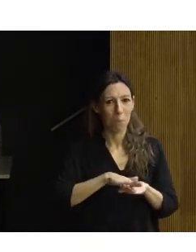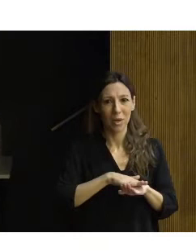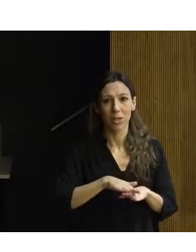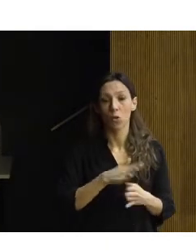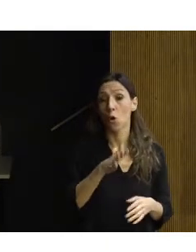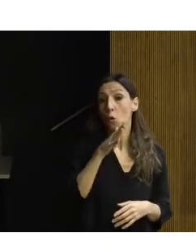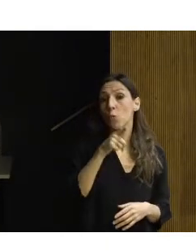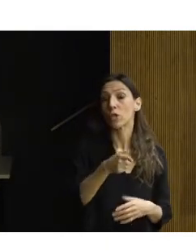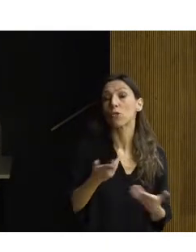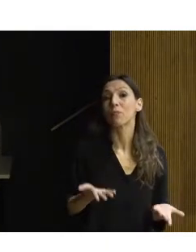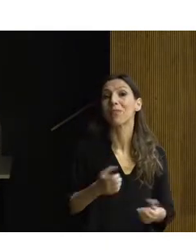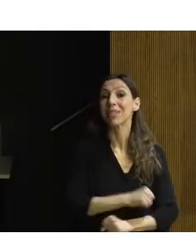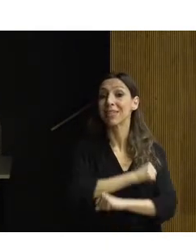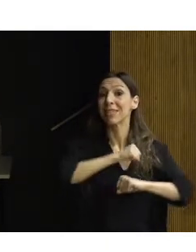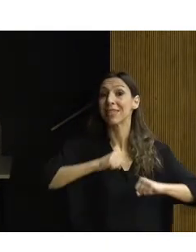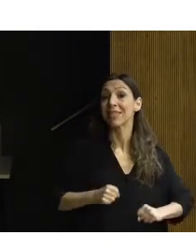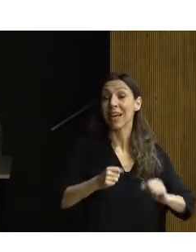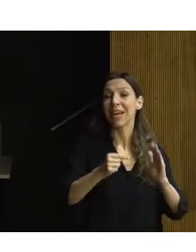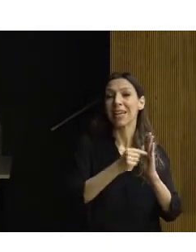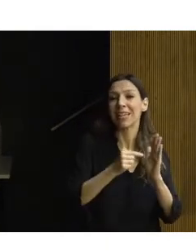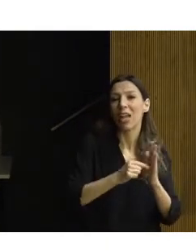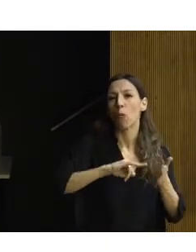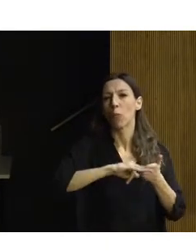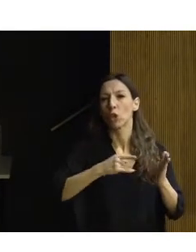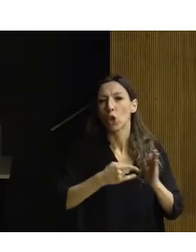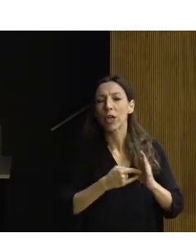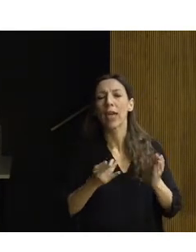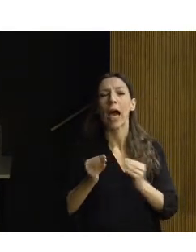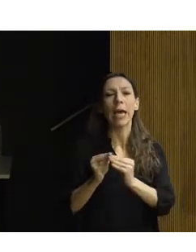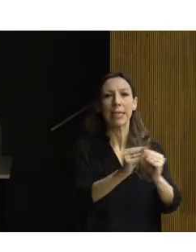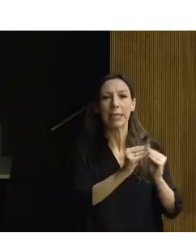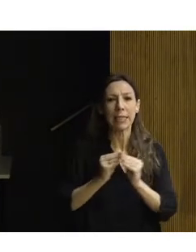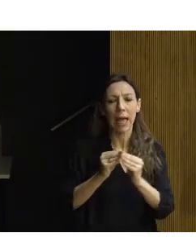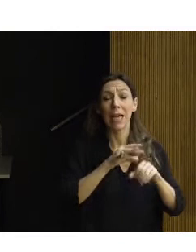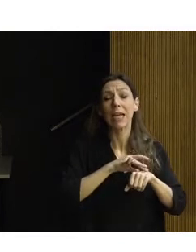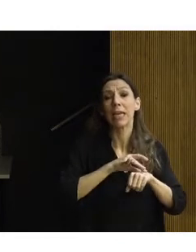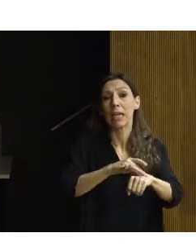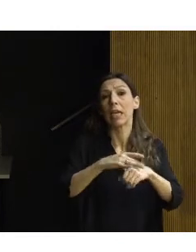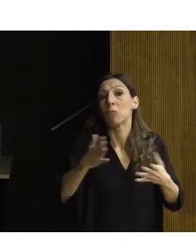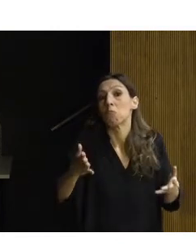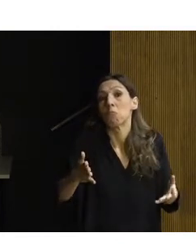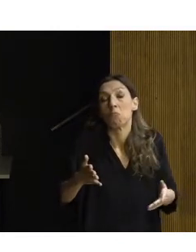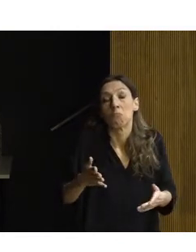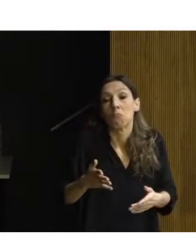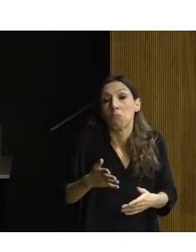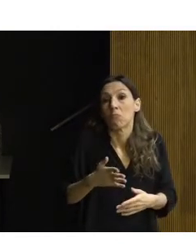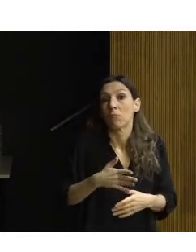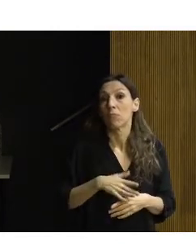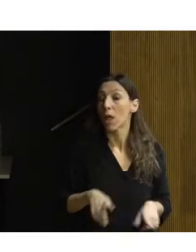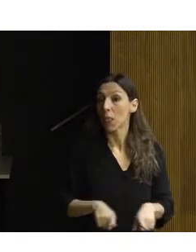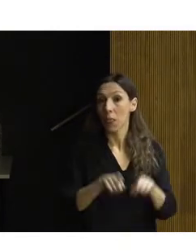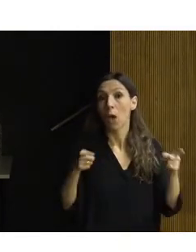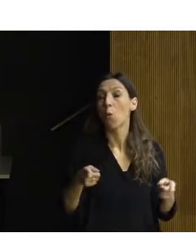sentar criterios, metodologías, estándares, guías, llamémoslo como queramos, pero es un trabajo